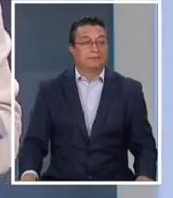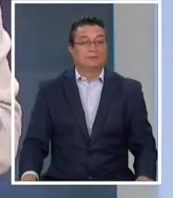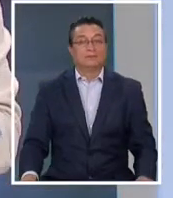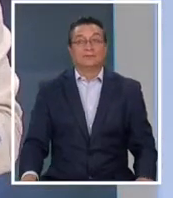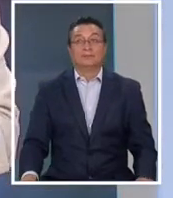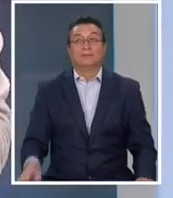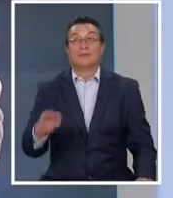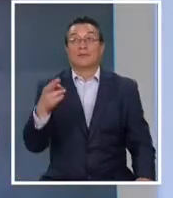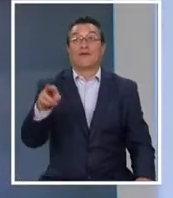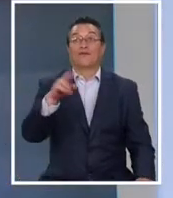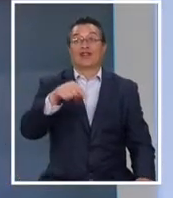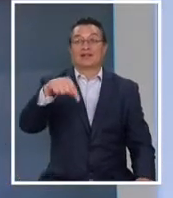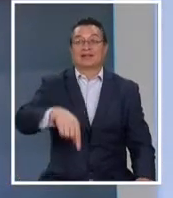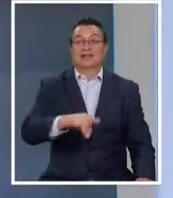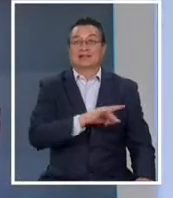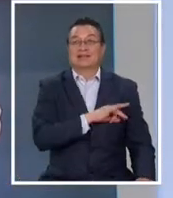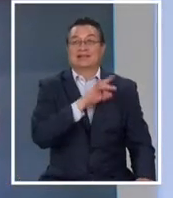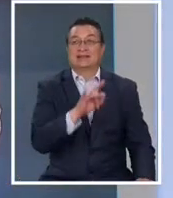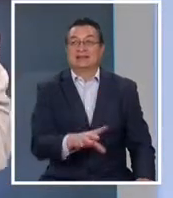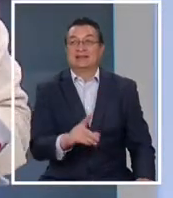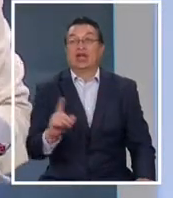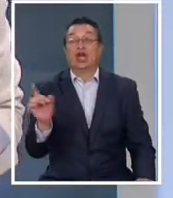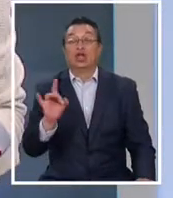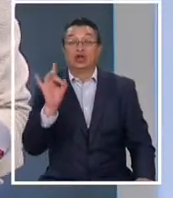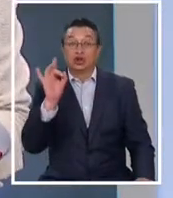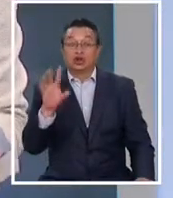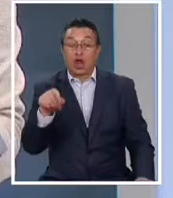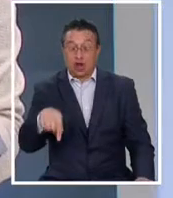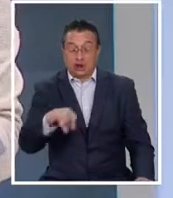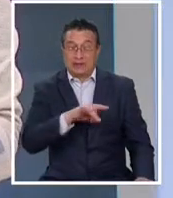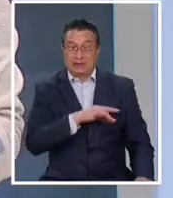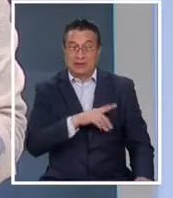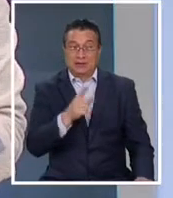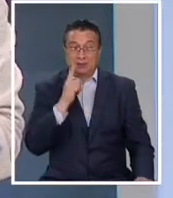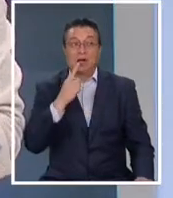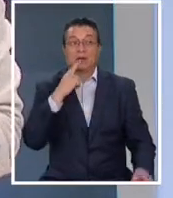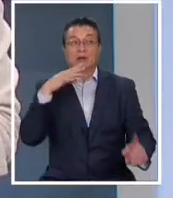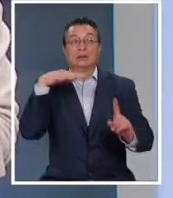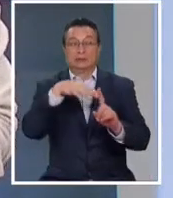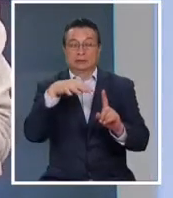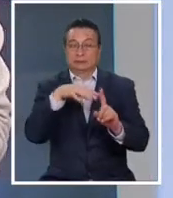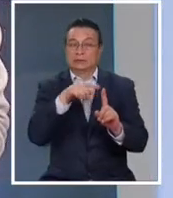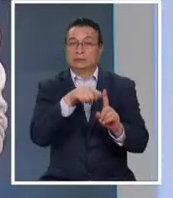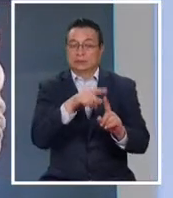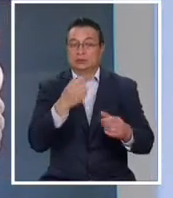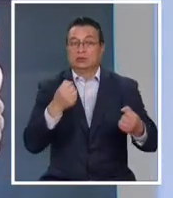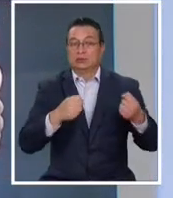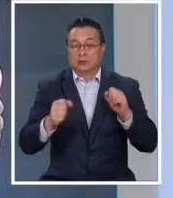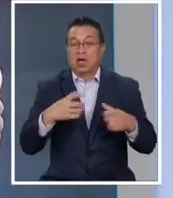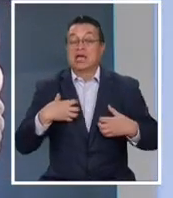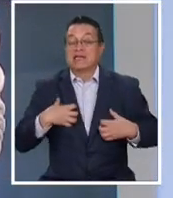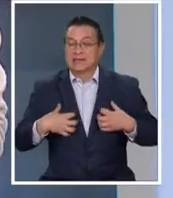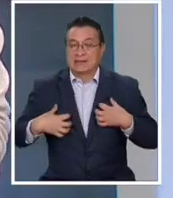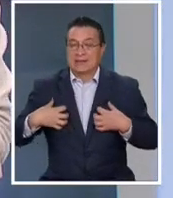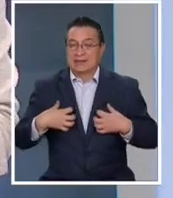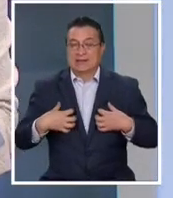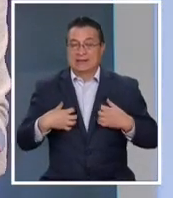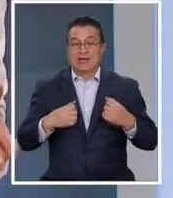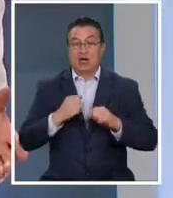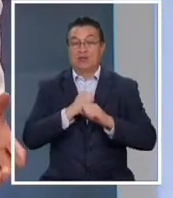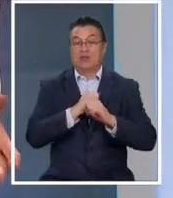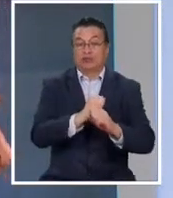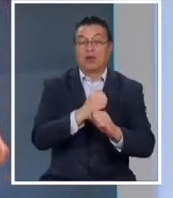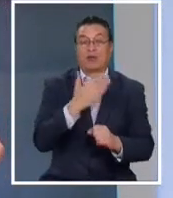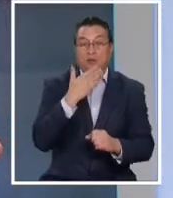De vuelta en nuestro país, no solo en el oficialismo critican su estilo, también está incomodando en la oposición,